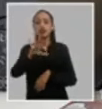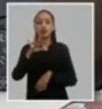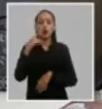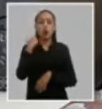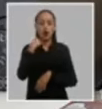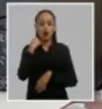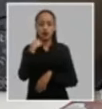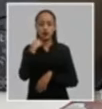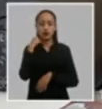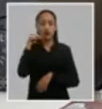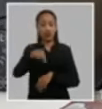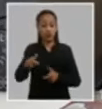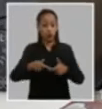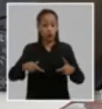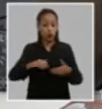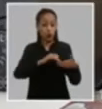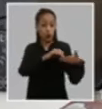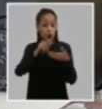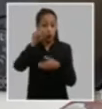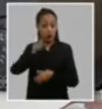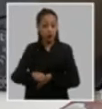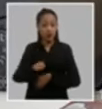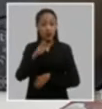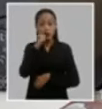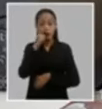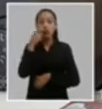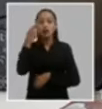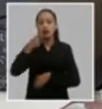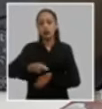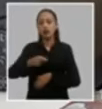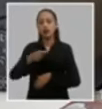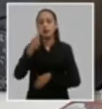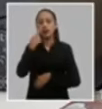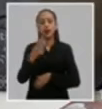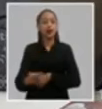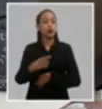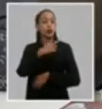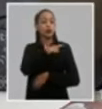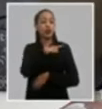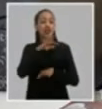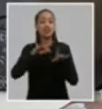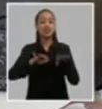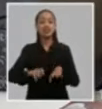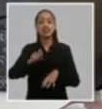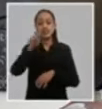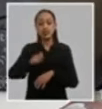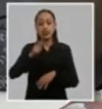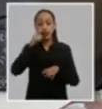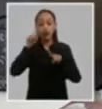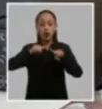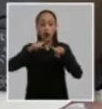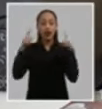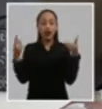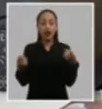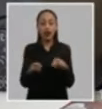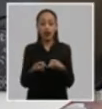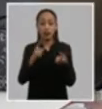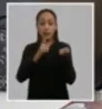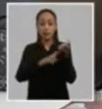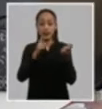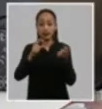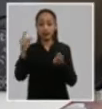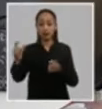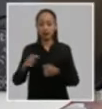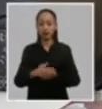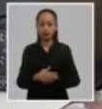estos compañeros que se han visualizado puedan ocupar la responsabilidad del secretario general del núcleo del partido si tenemos en cuenta